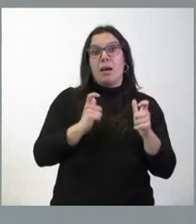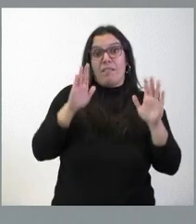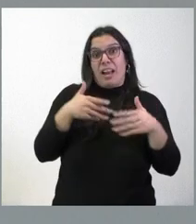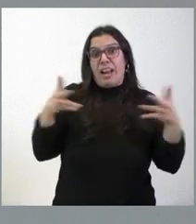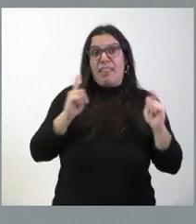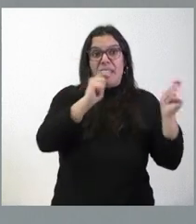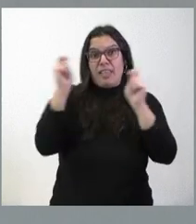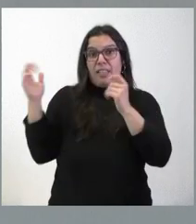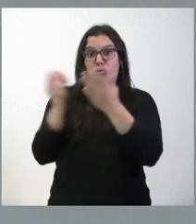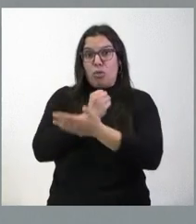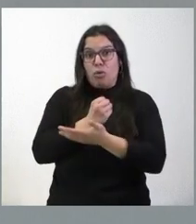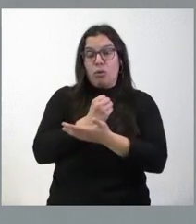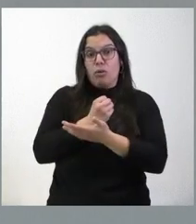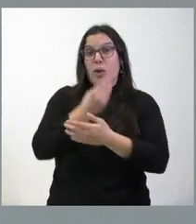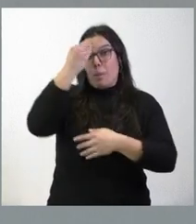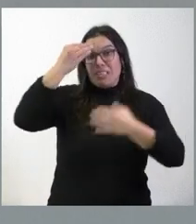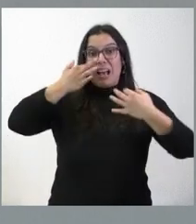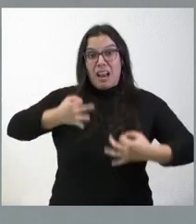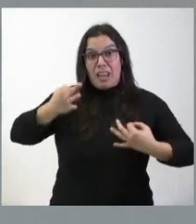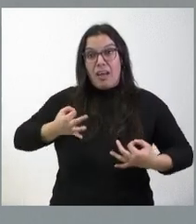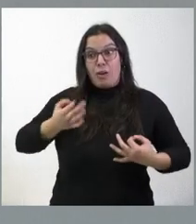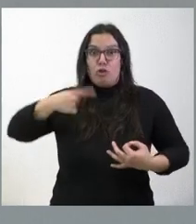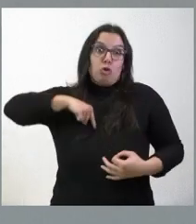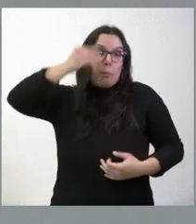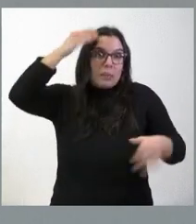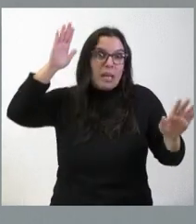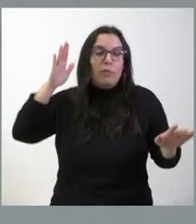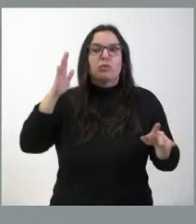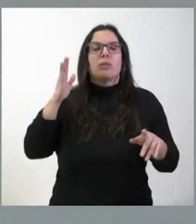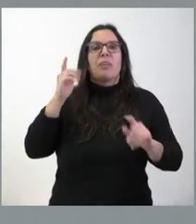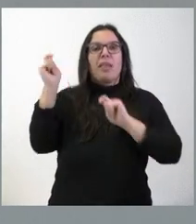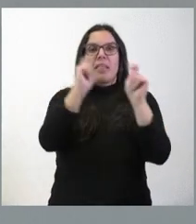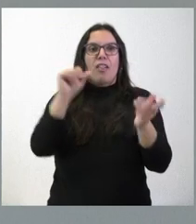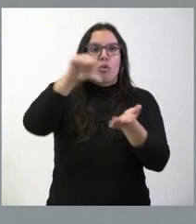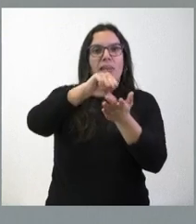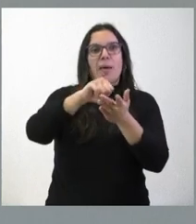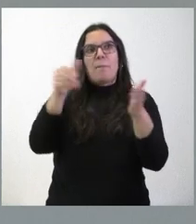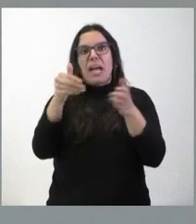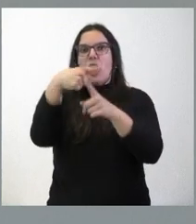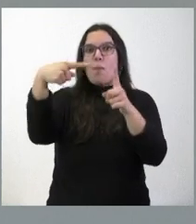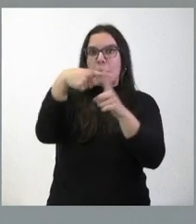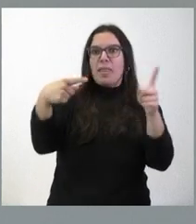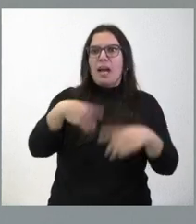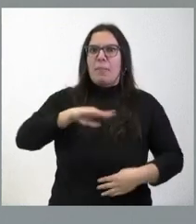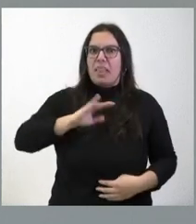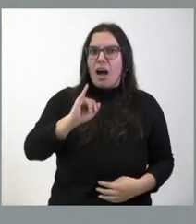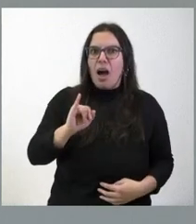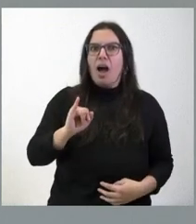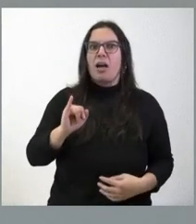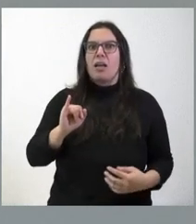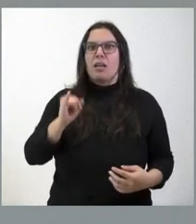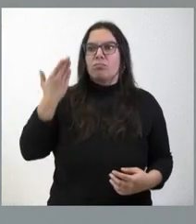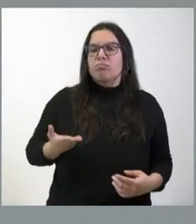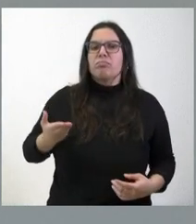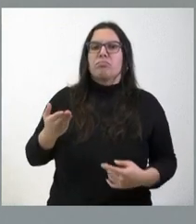España, en vez de comenzar a pensar, como hubiera sido nuestra idea, en otorgar a aquellas ciudades intermedias que tenemos capacidades, valores y